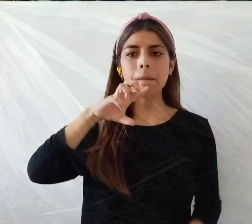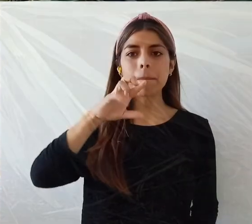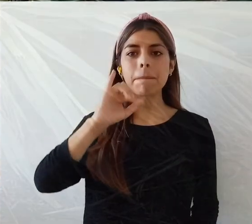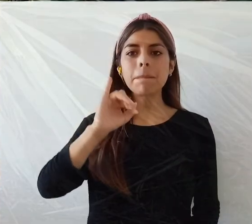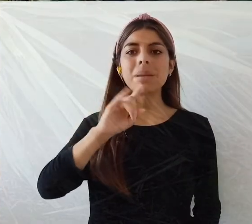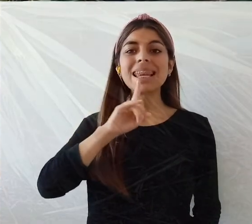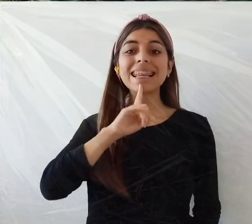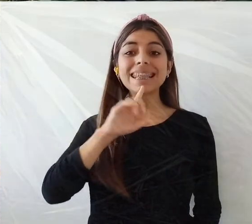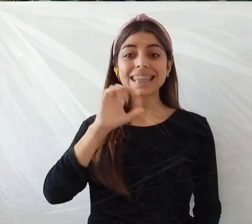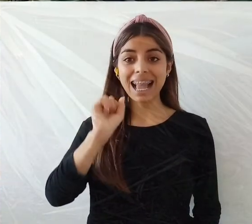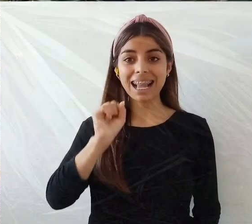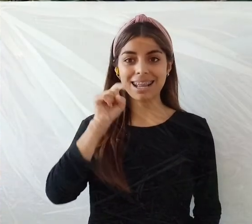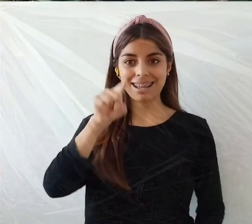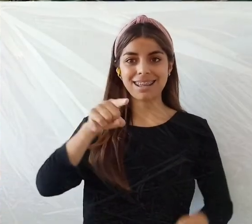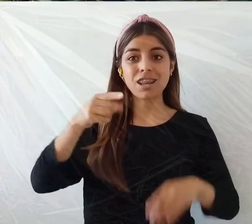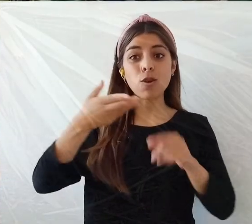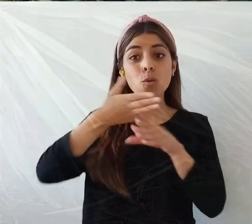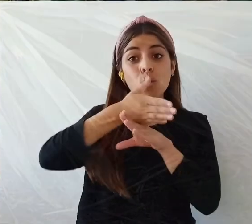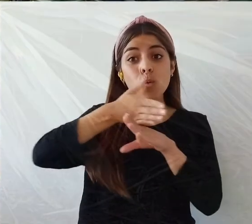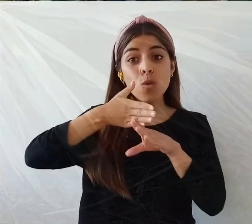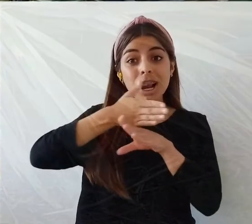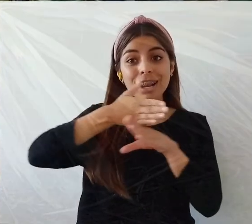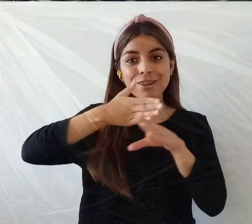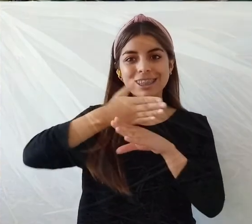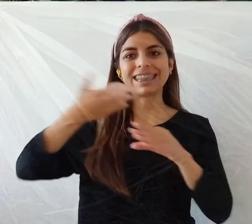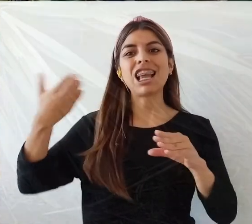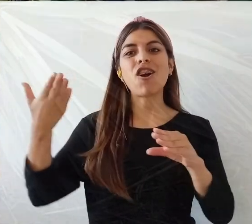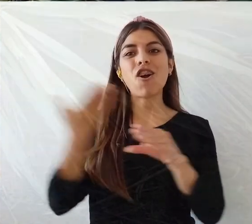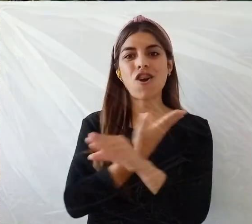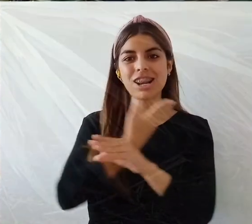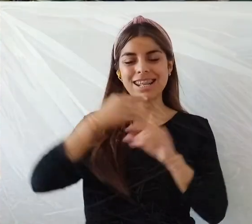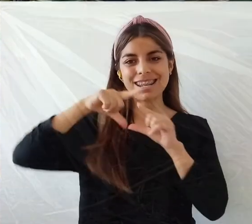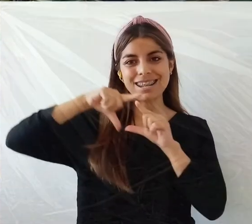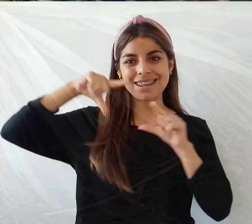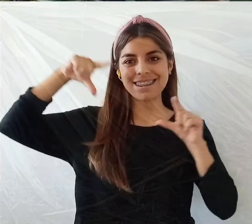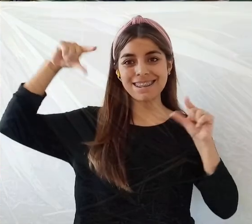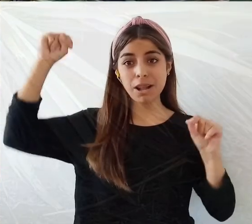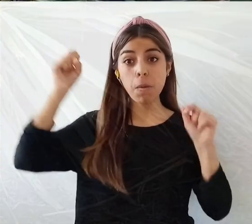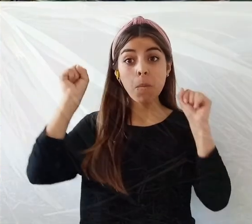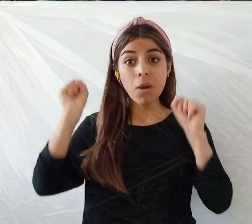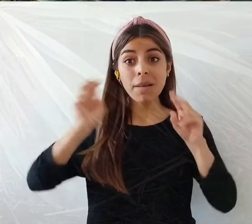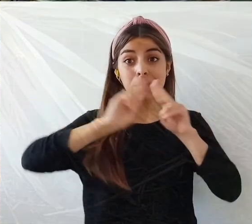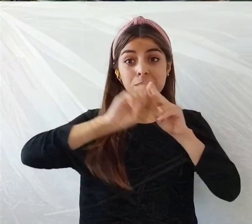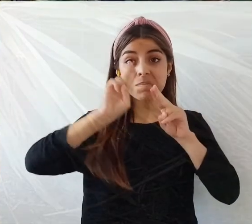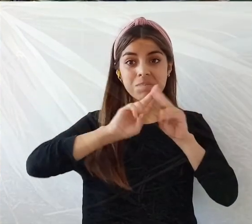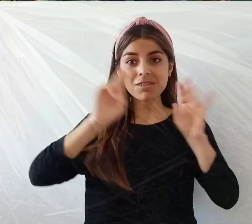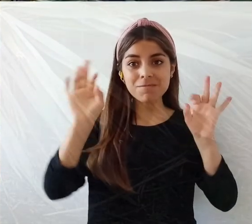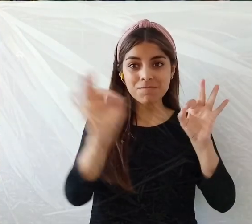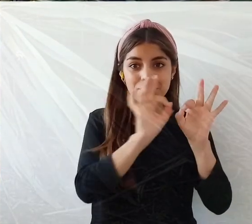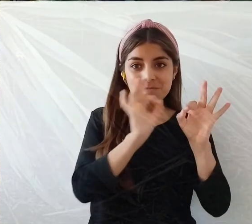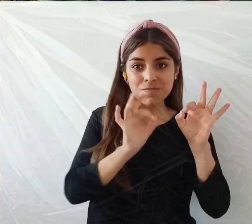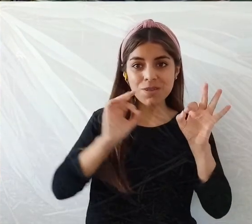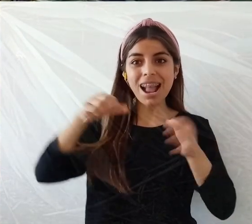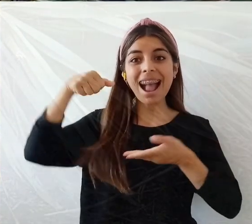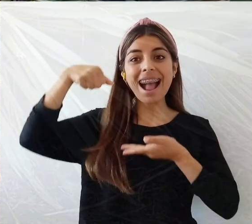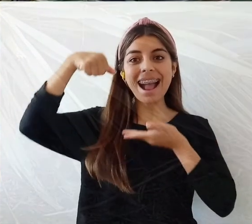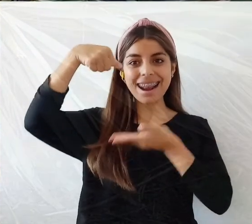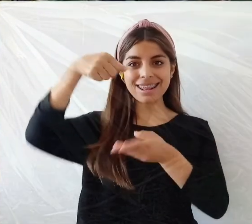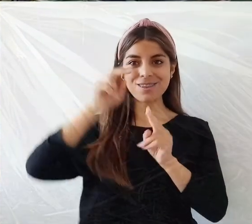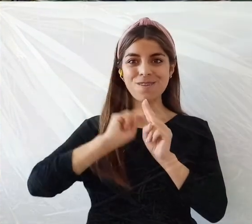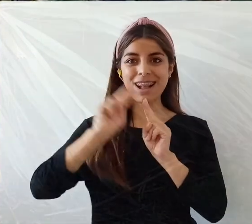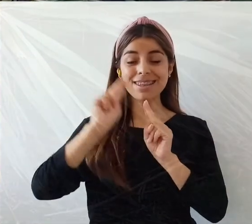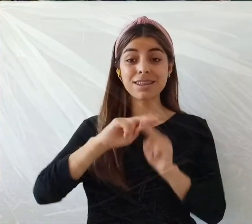se extrae, se corta con el cuchillo para hacer los canastos. Entonces lo